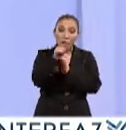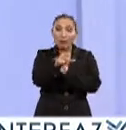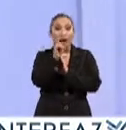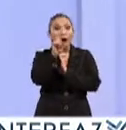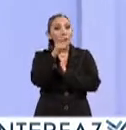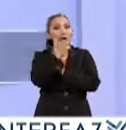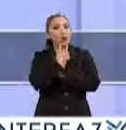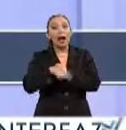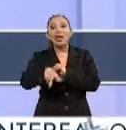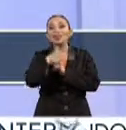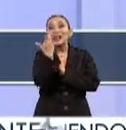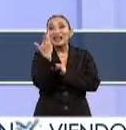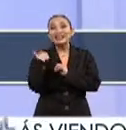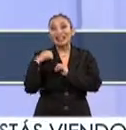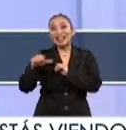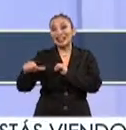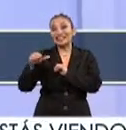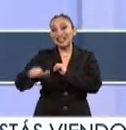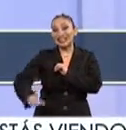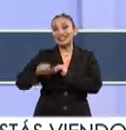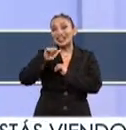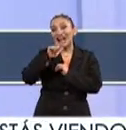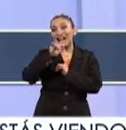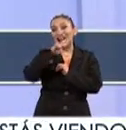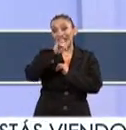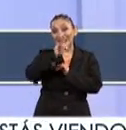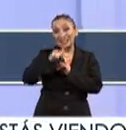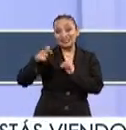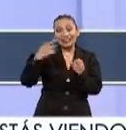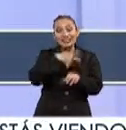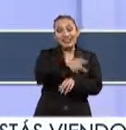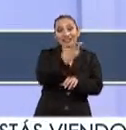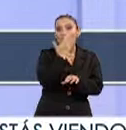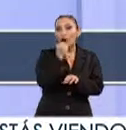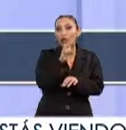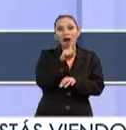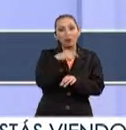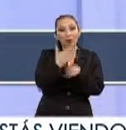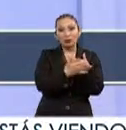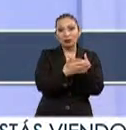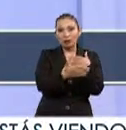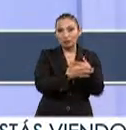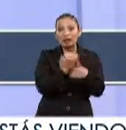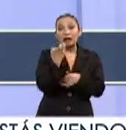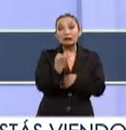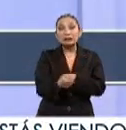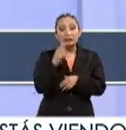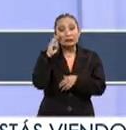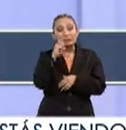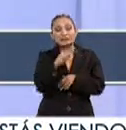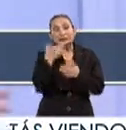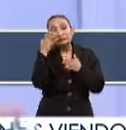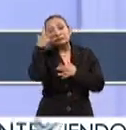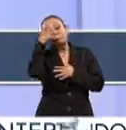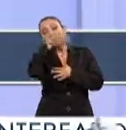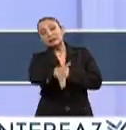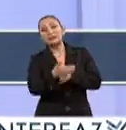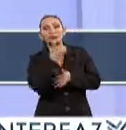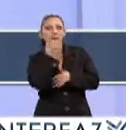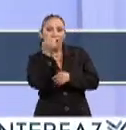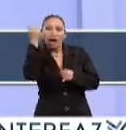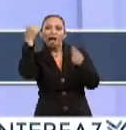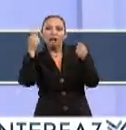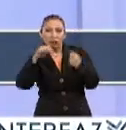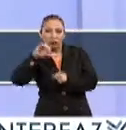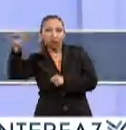líquido a 13 de las 16 alcaldías que componen la Ciudad de México. Esto nos enfrenta a un panorama que es habitual para